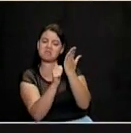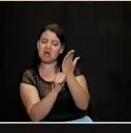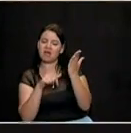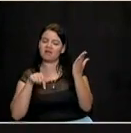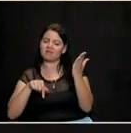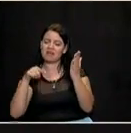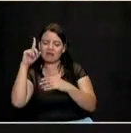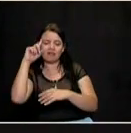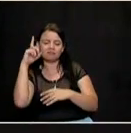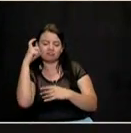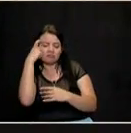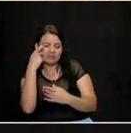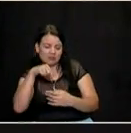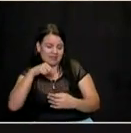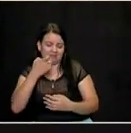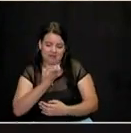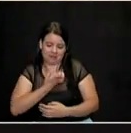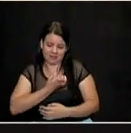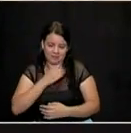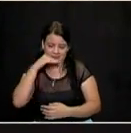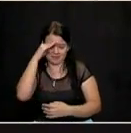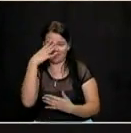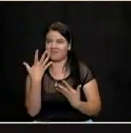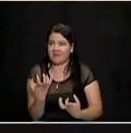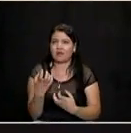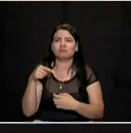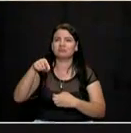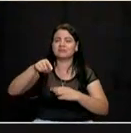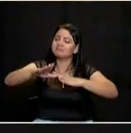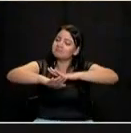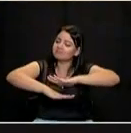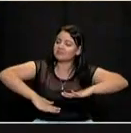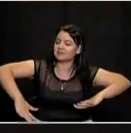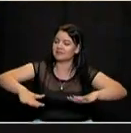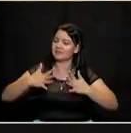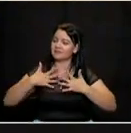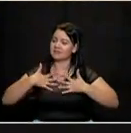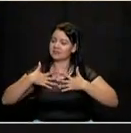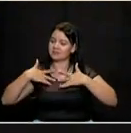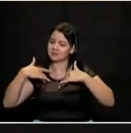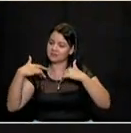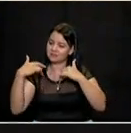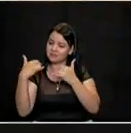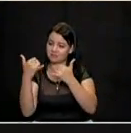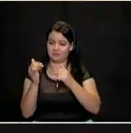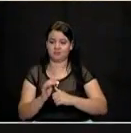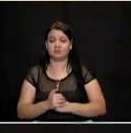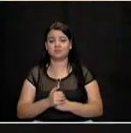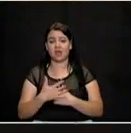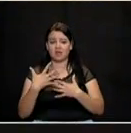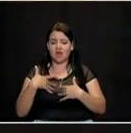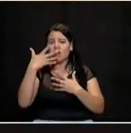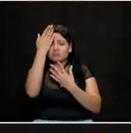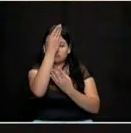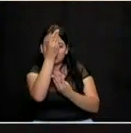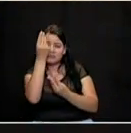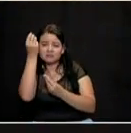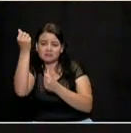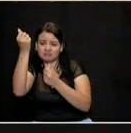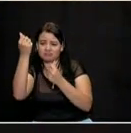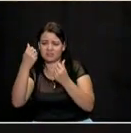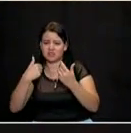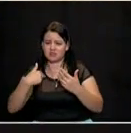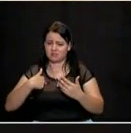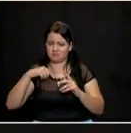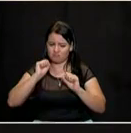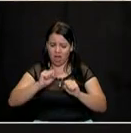ciudad feliz. Lo vamos a hacer con principios y valores para defender la vida, la familia y